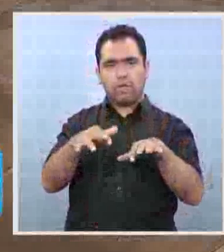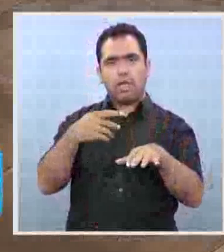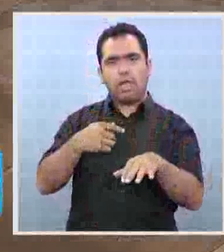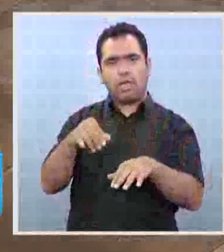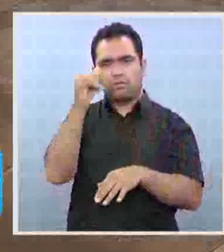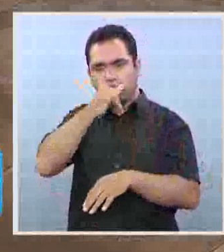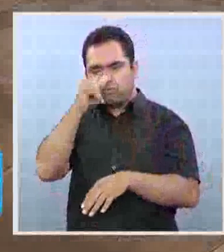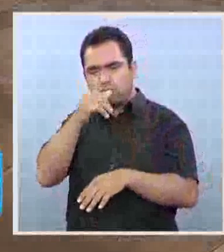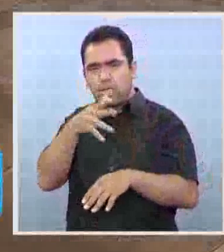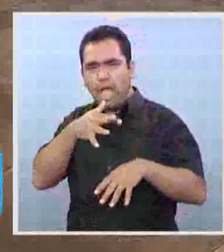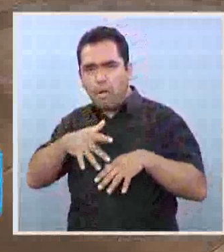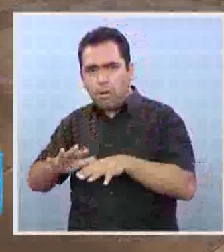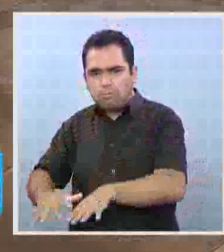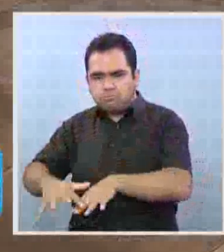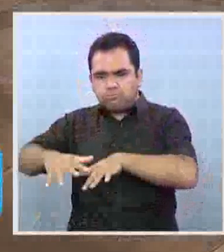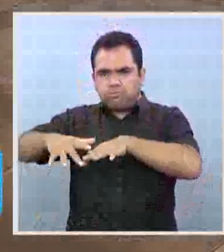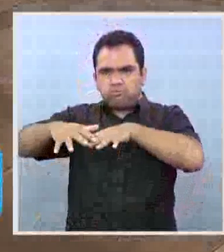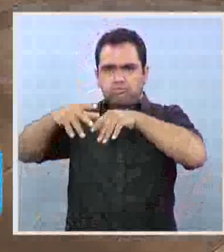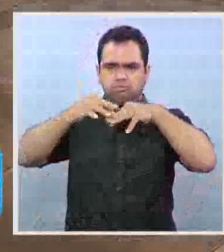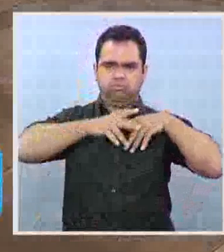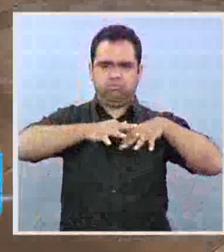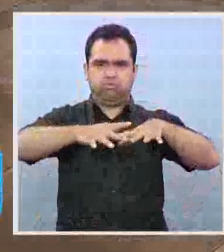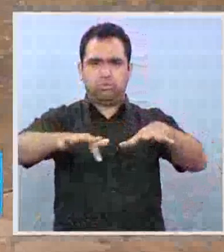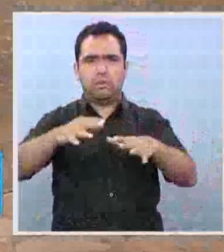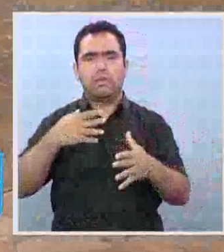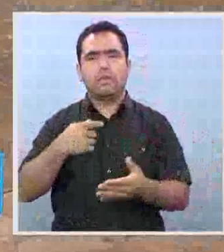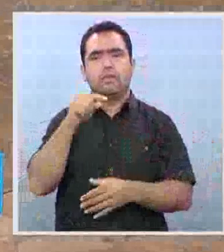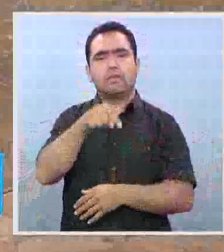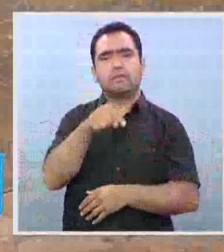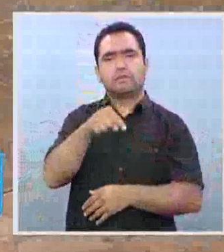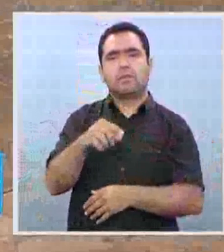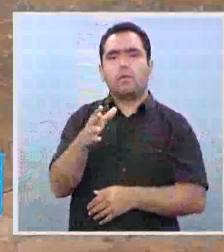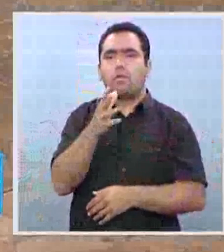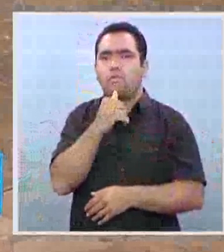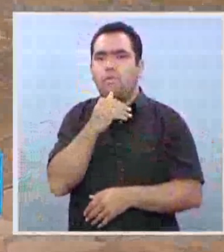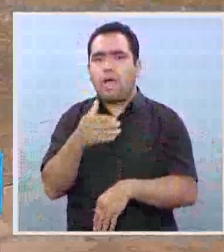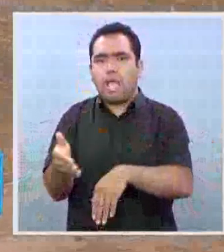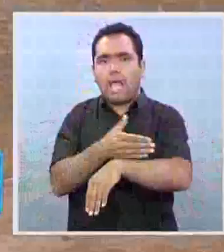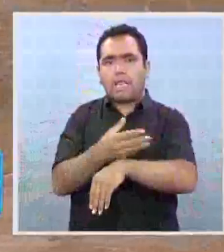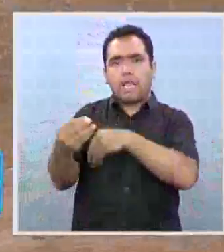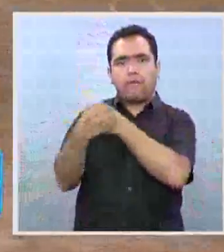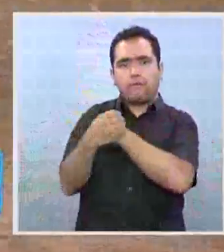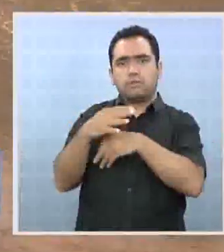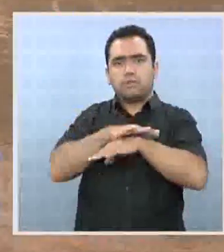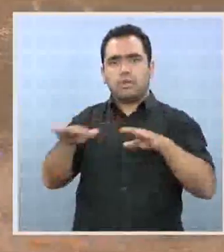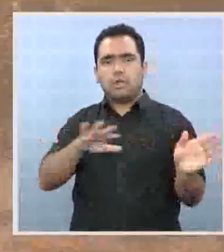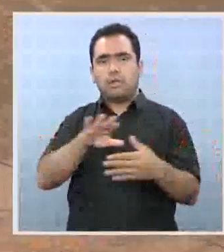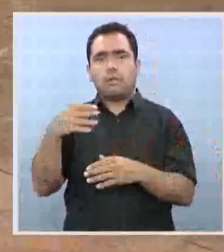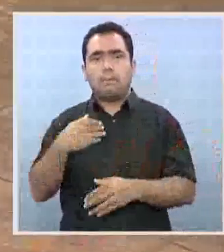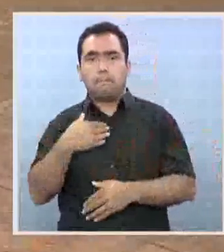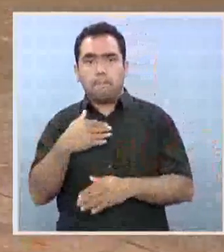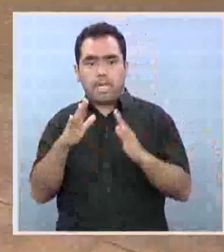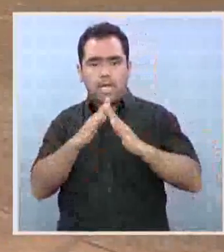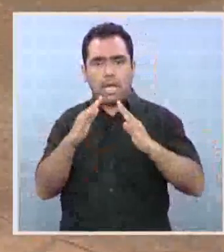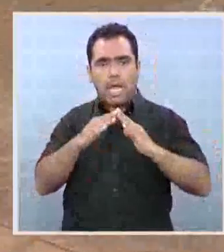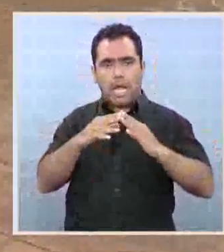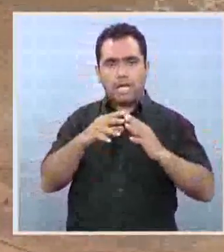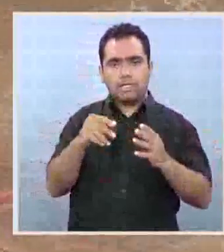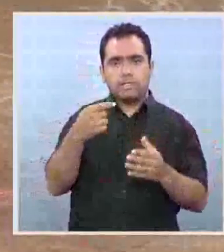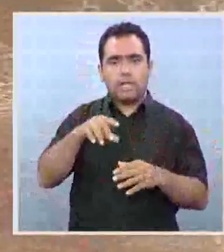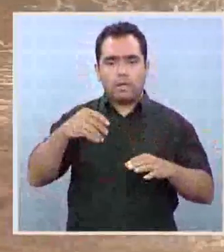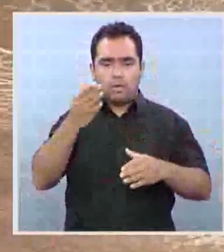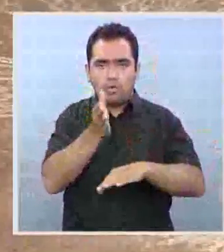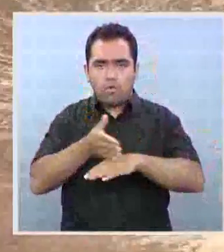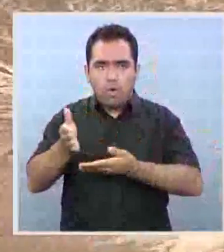Las afectadas critican que no tuvieron una respuesta adecuada en el Centro de Llamados de Aguas del Altiplano. Yo mi casa, mi cocina,